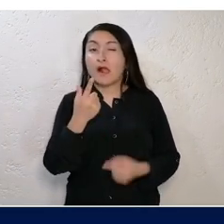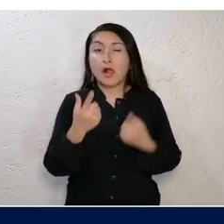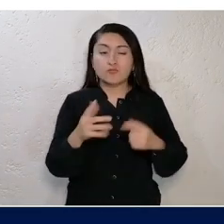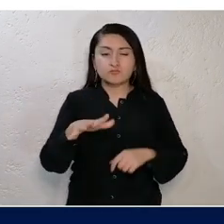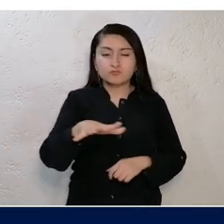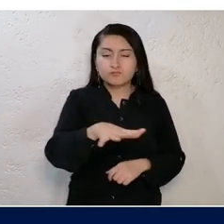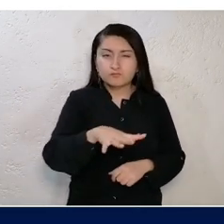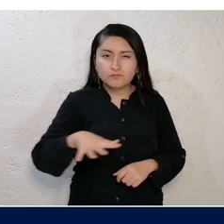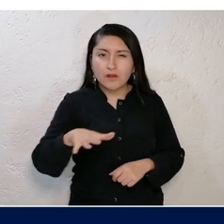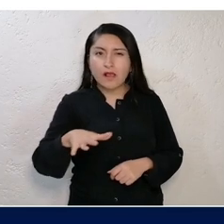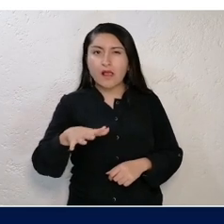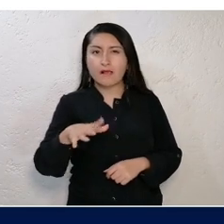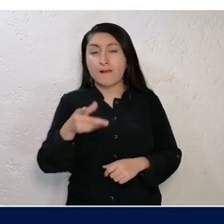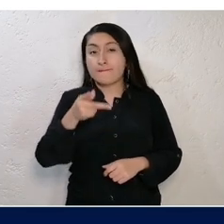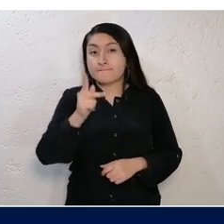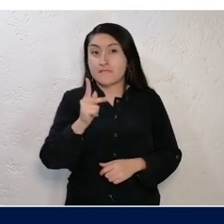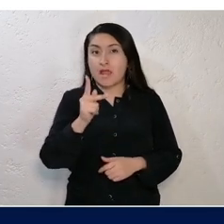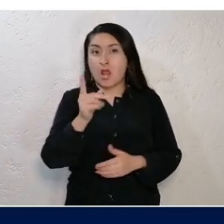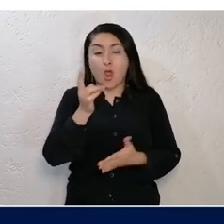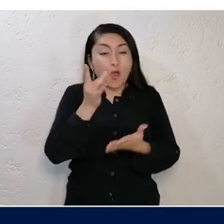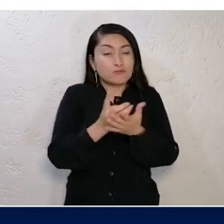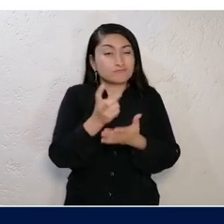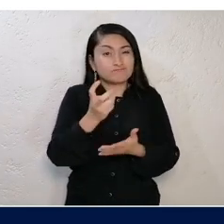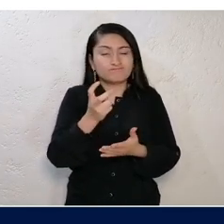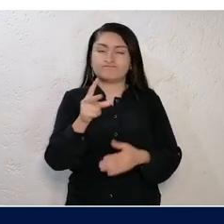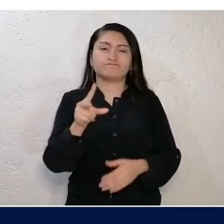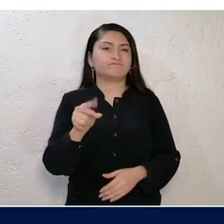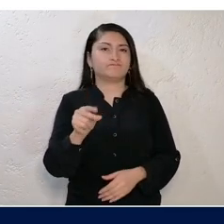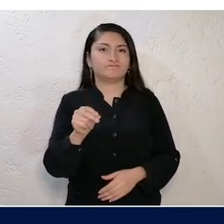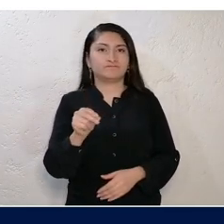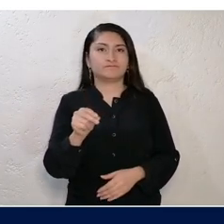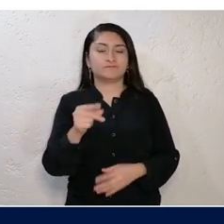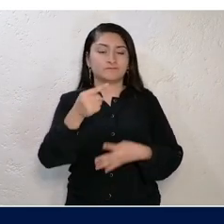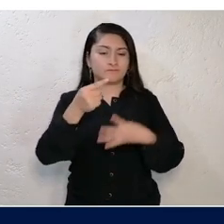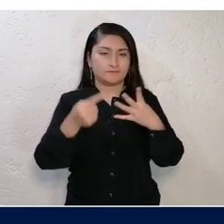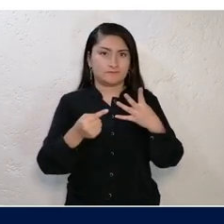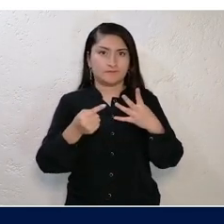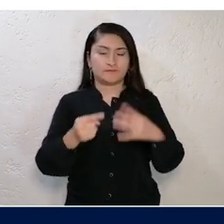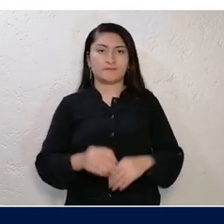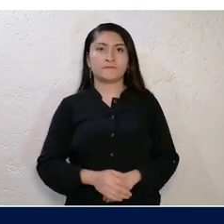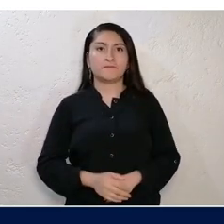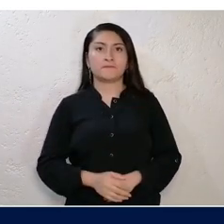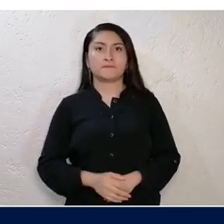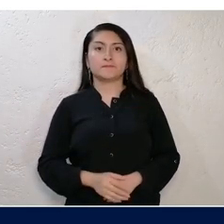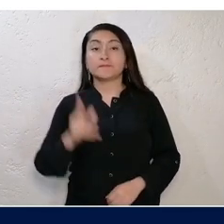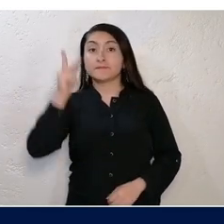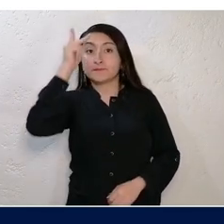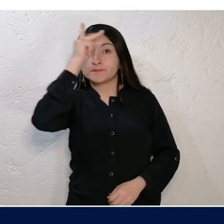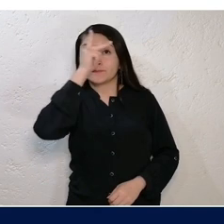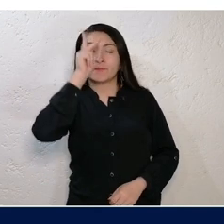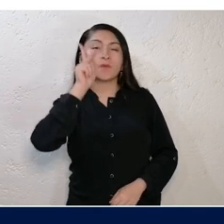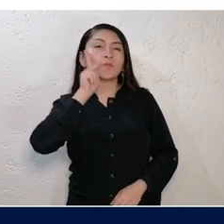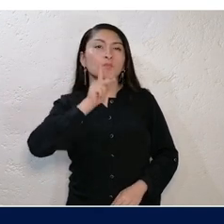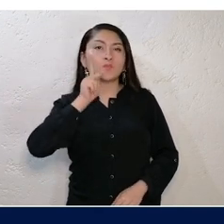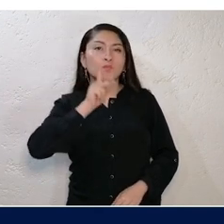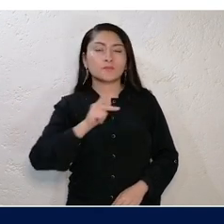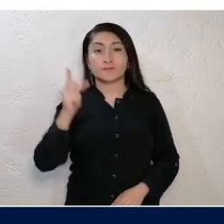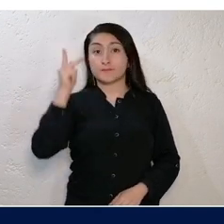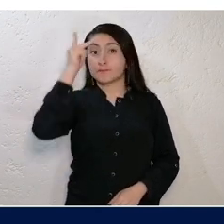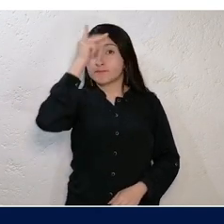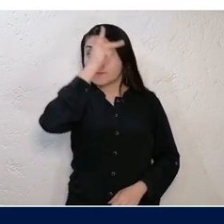Algunas de estas áreas de aplicación, aunque no las únicas, son las siguientes. Psicología experimental,